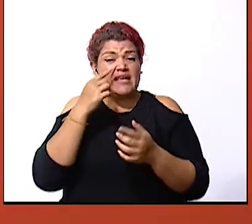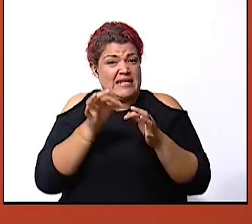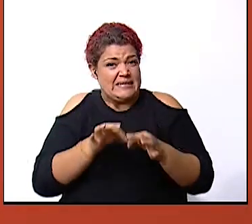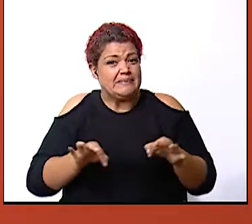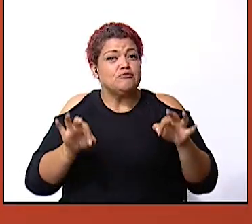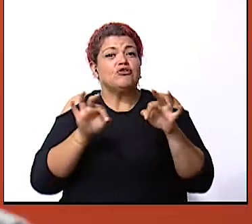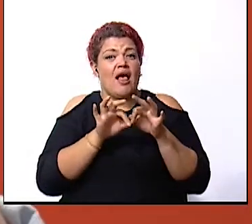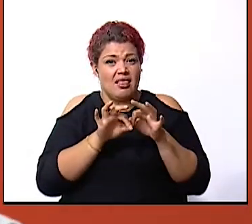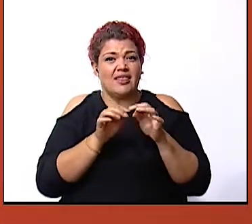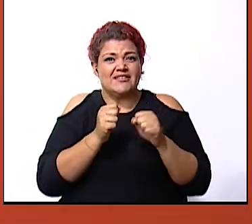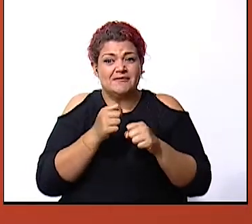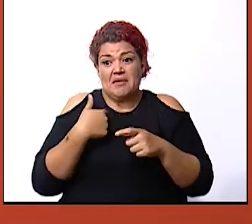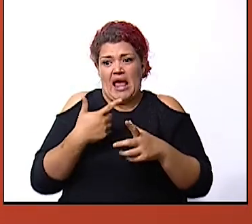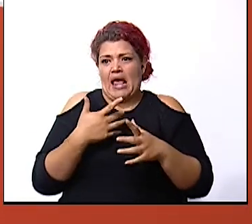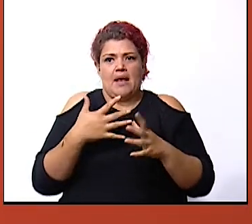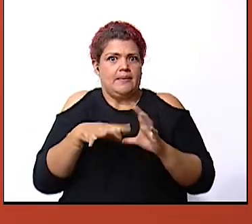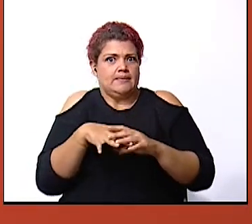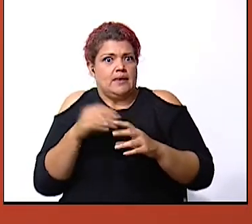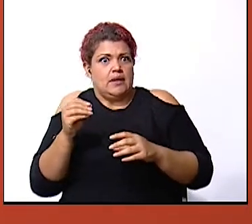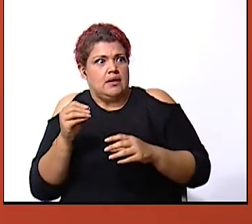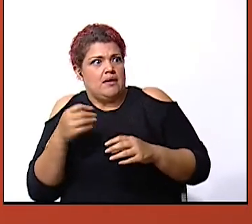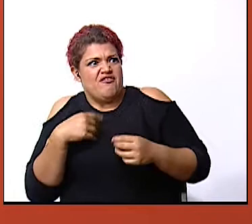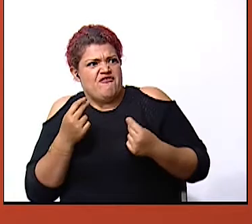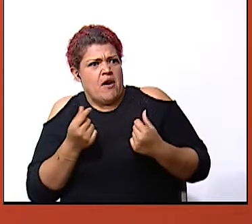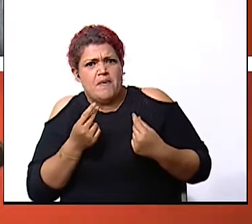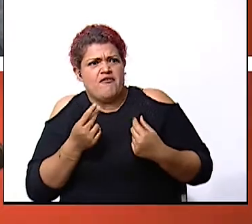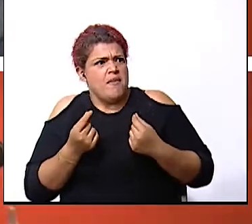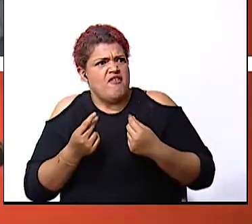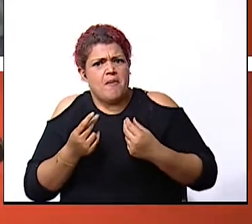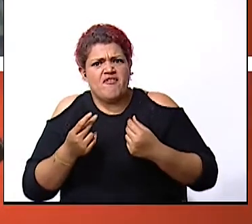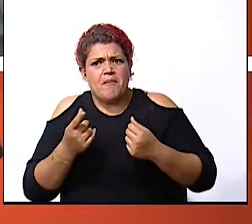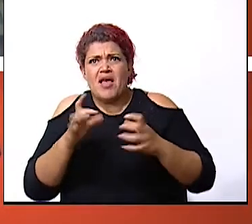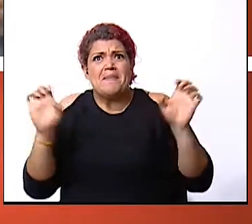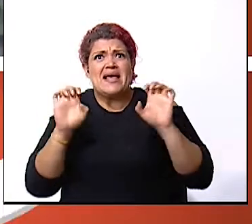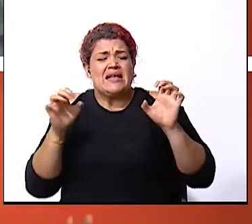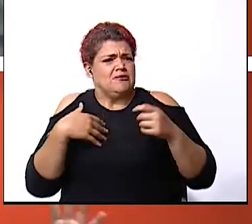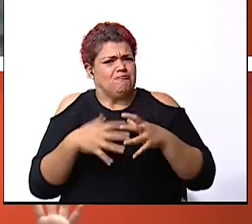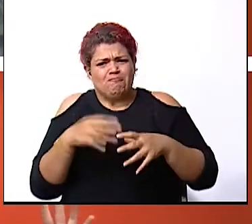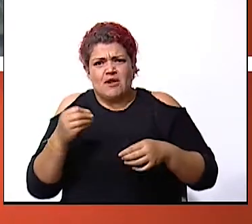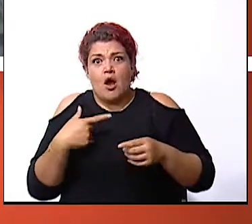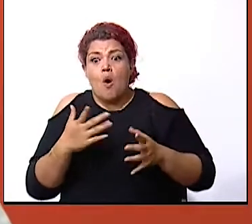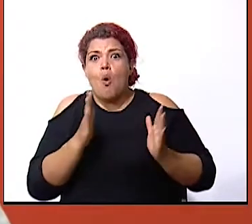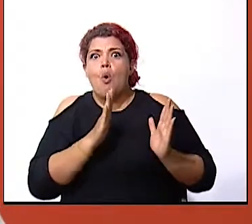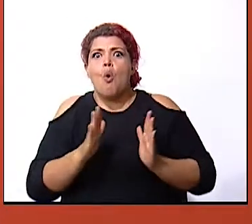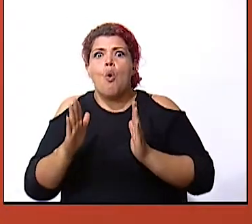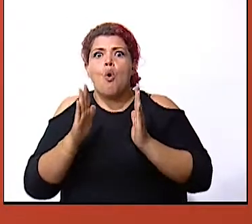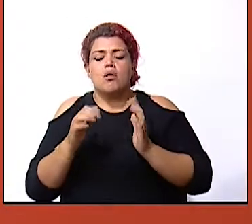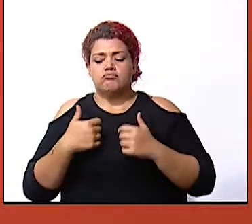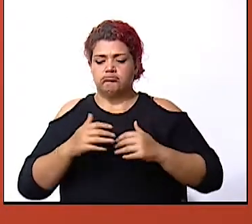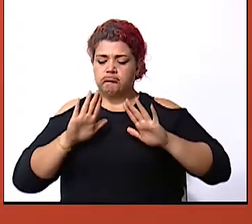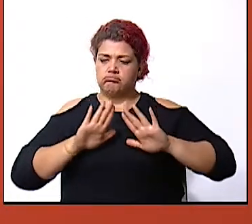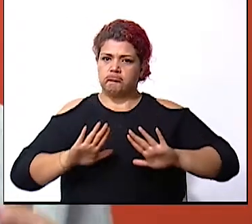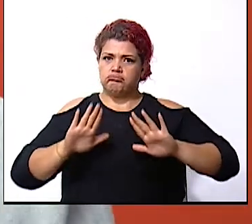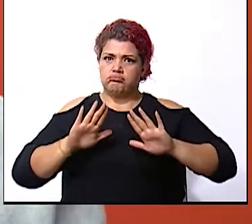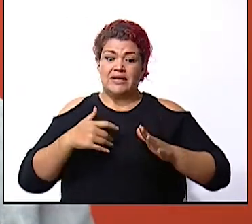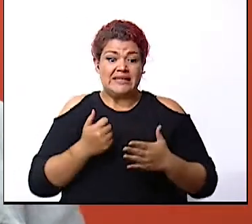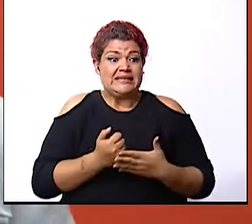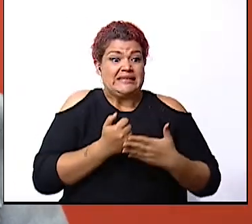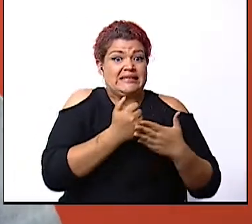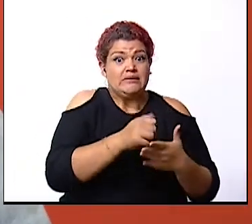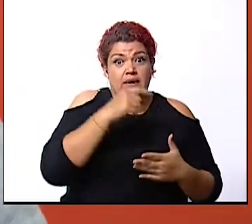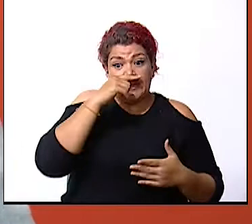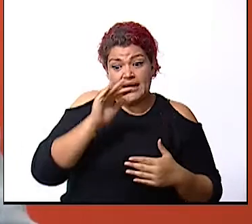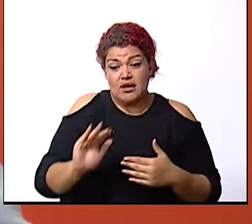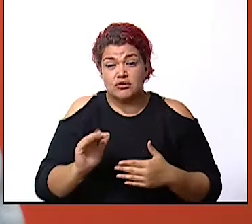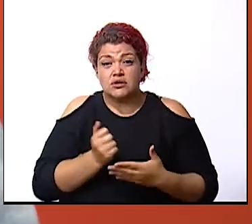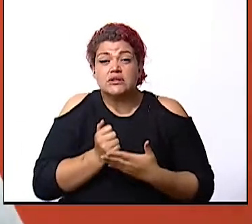y es que en una evacuación hay que apresurarse a salir pero con orden y tranquilidad ayudar a los niños y a los